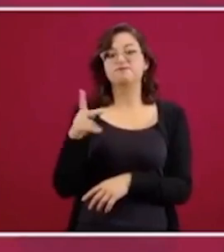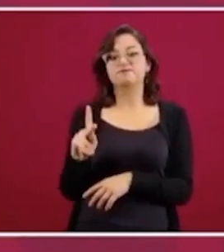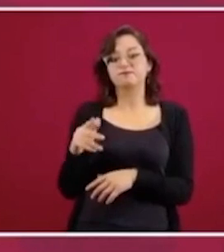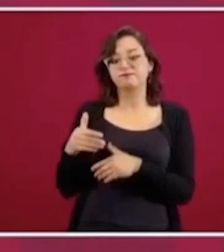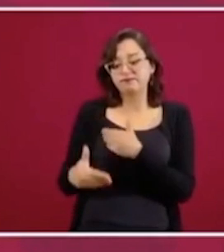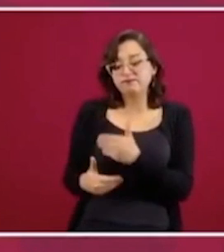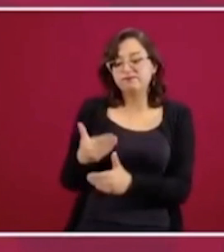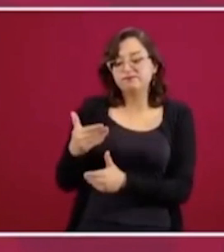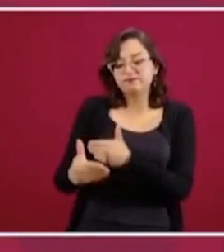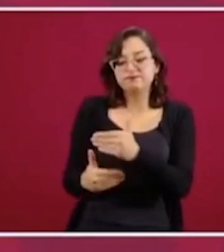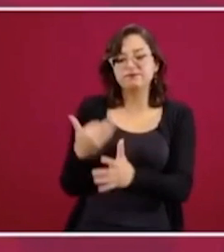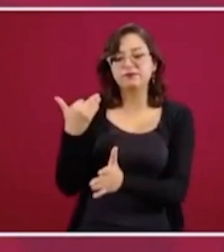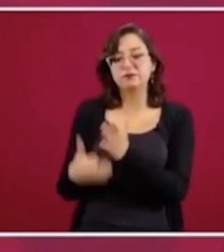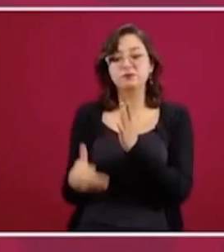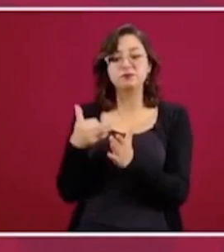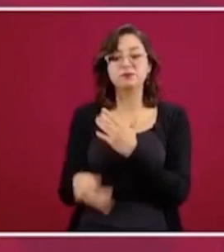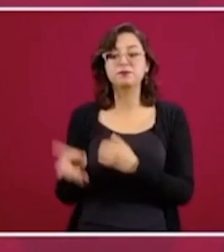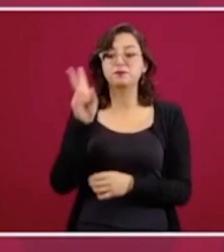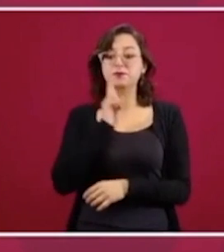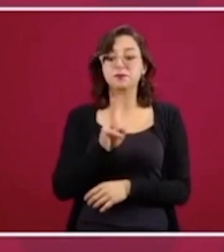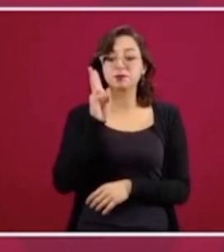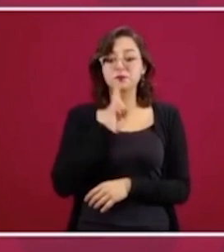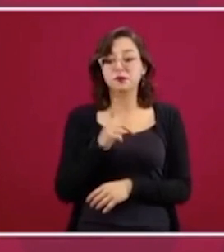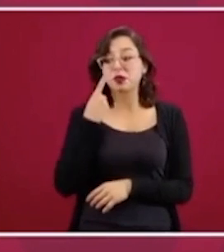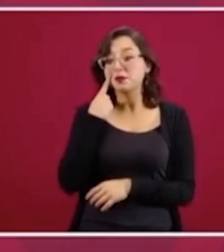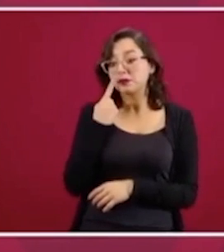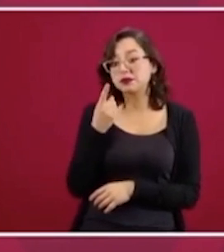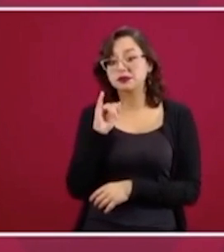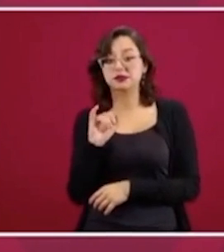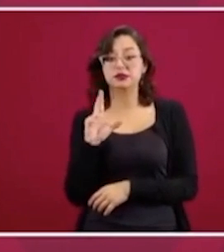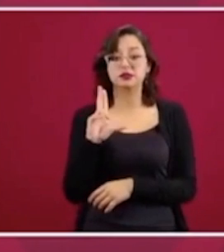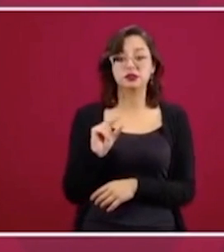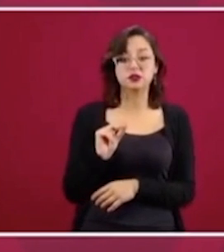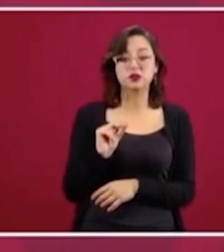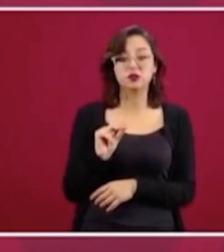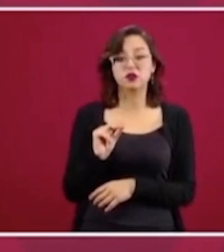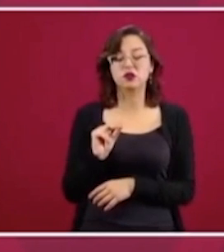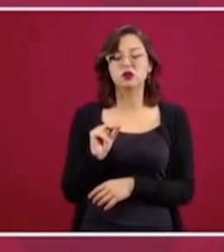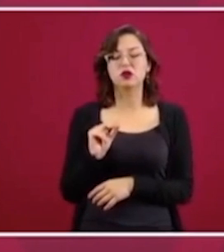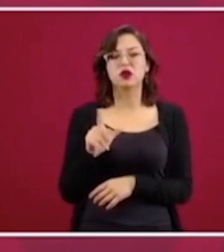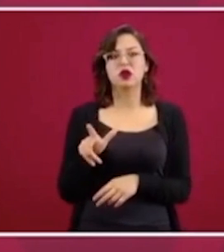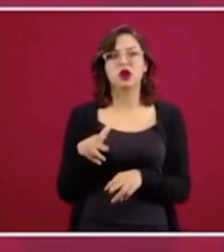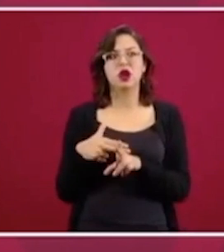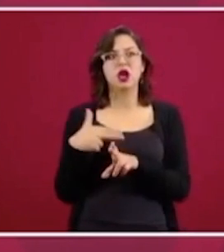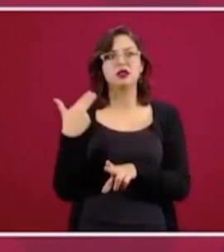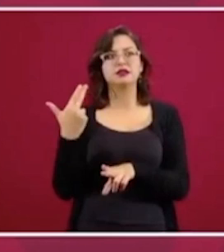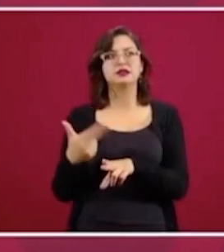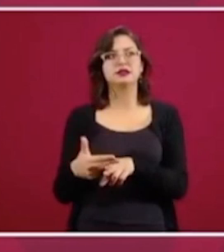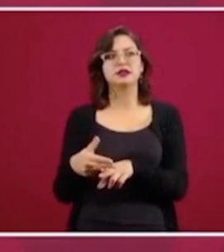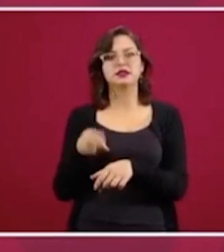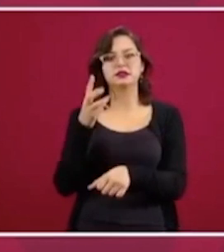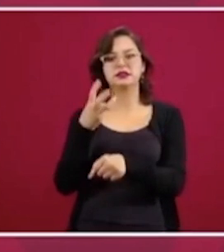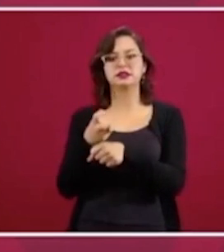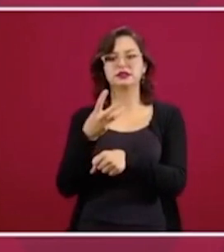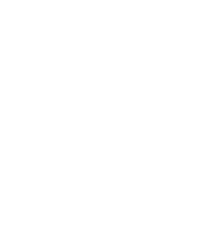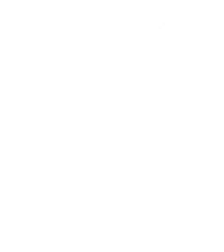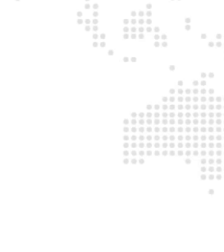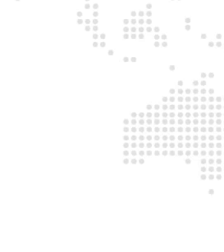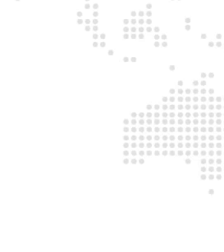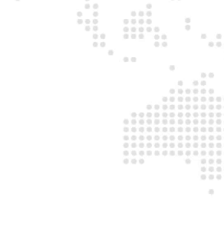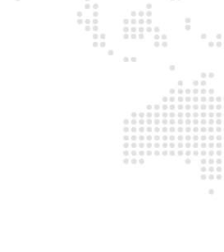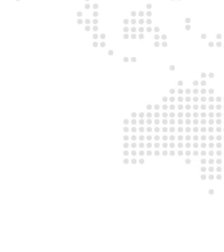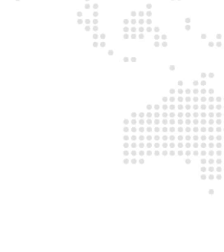falta una prueba final y estaría hasta la tercera semana de mayo.